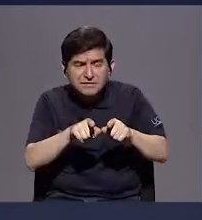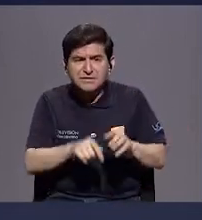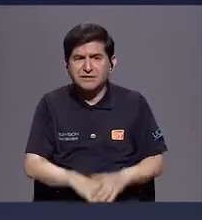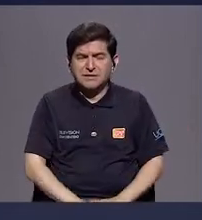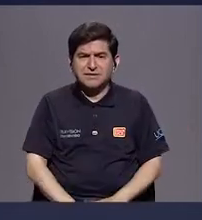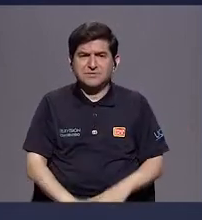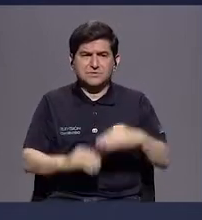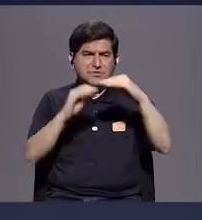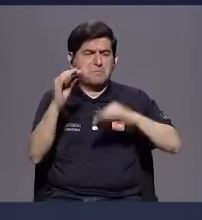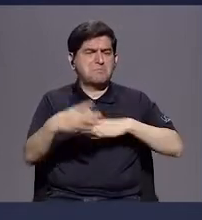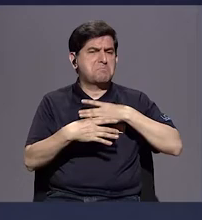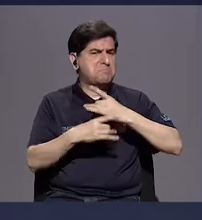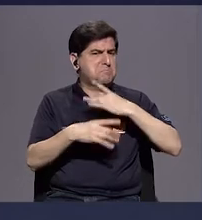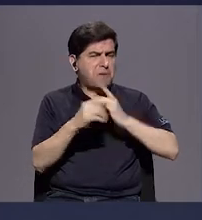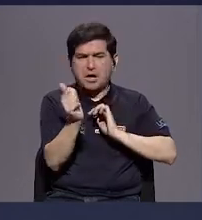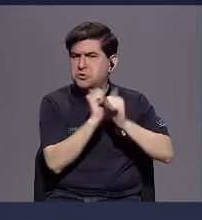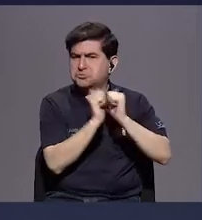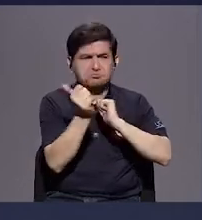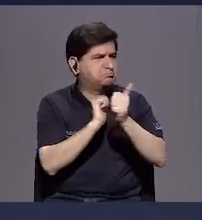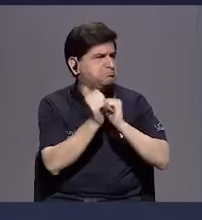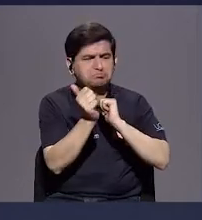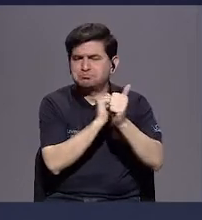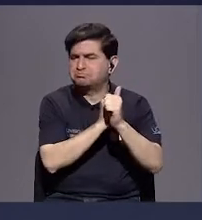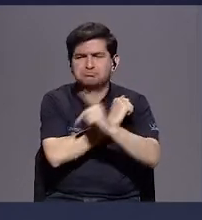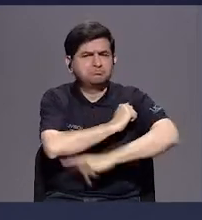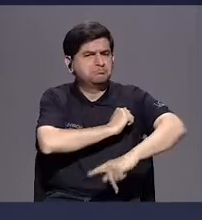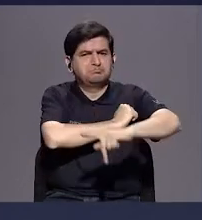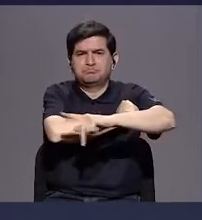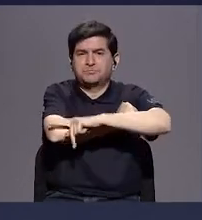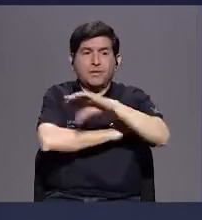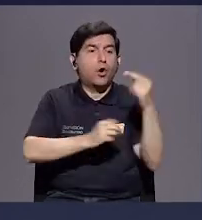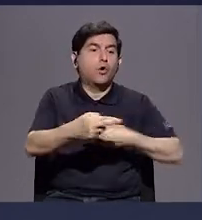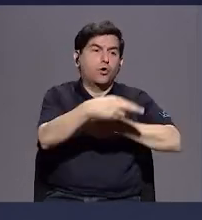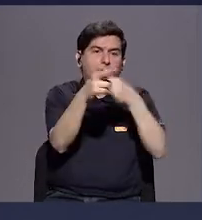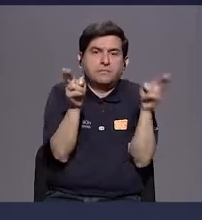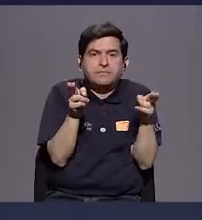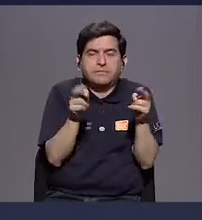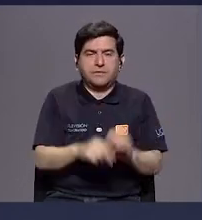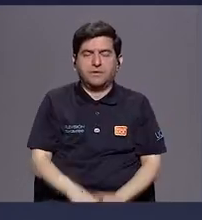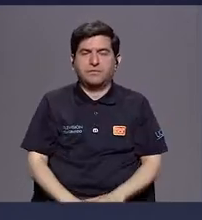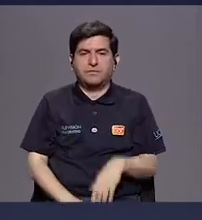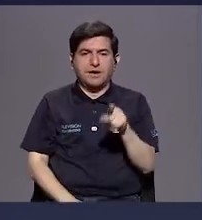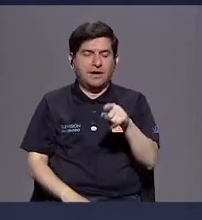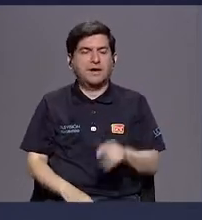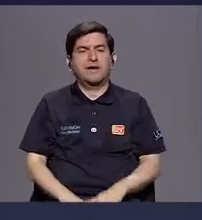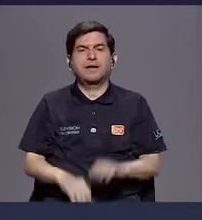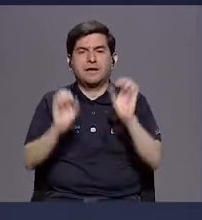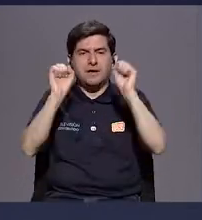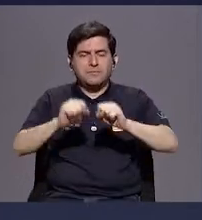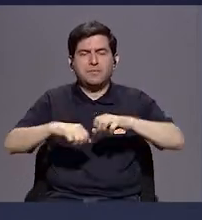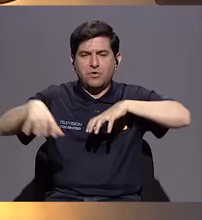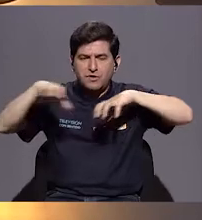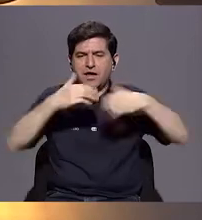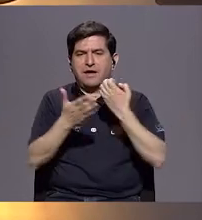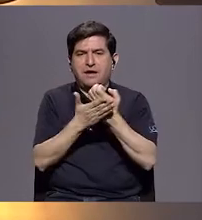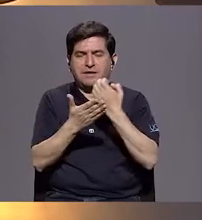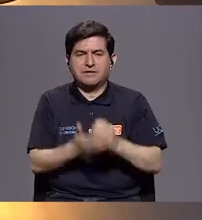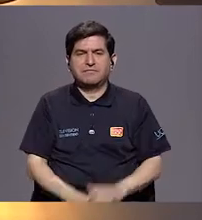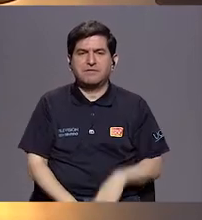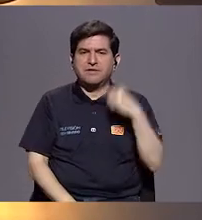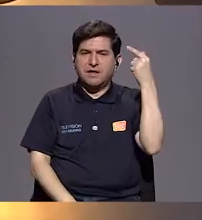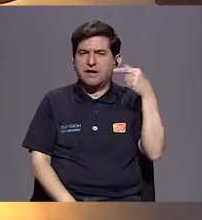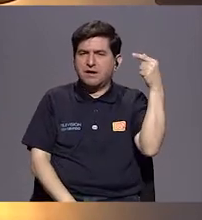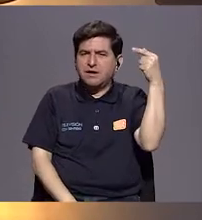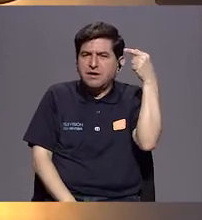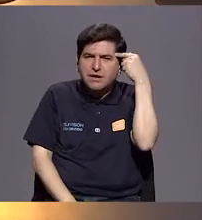va a ser menos atractiva la competitividad de un país o una región para poder generar esa dinamización de el gobierno actúa